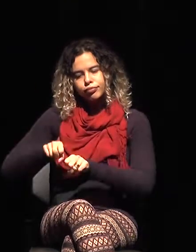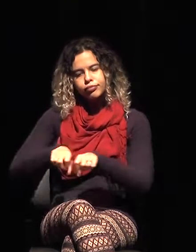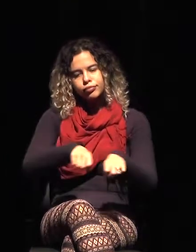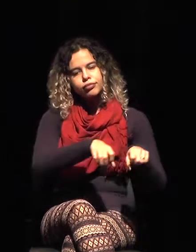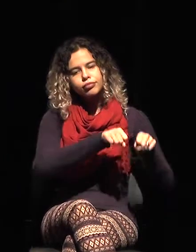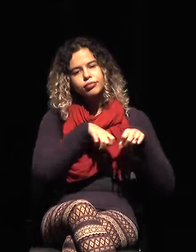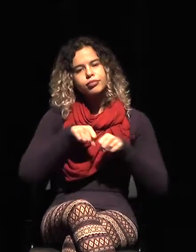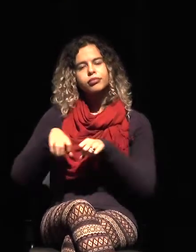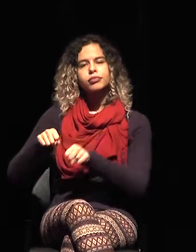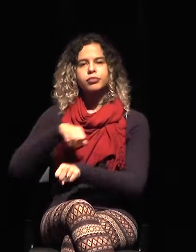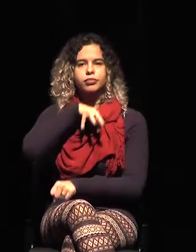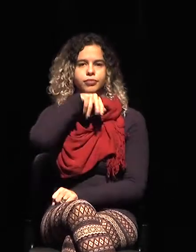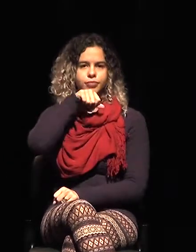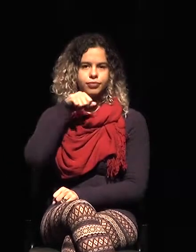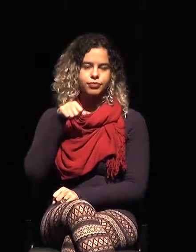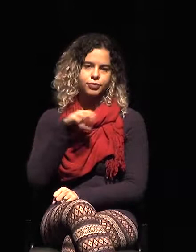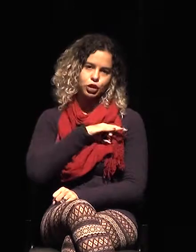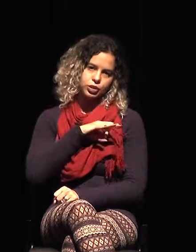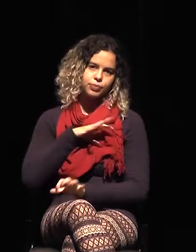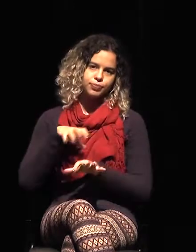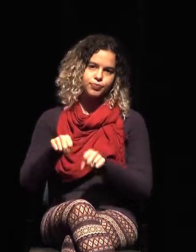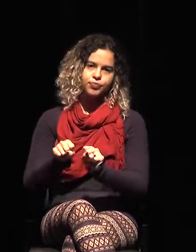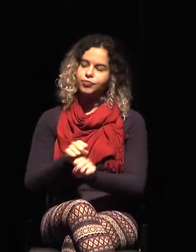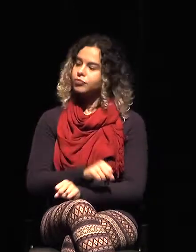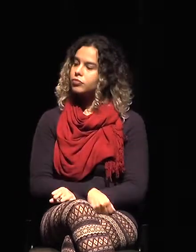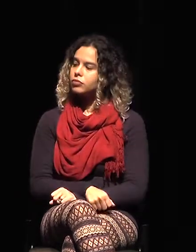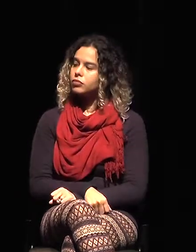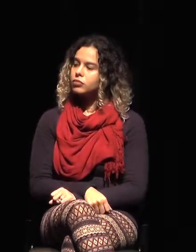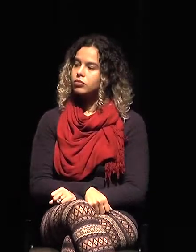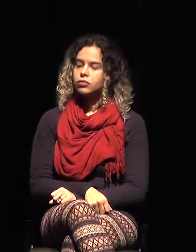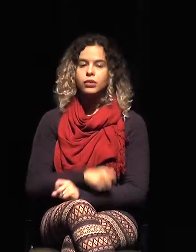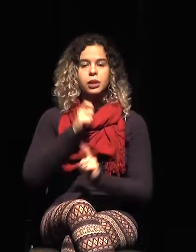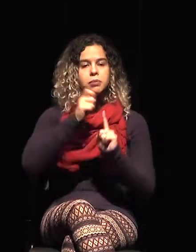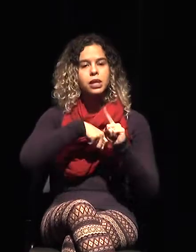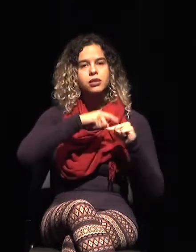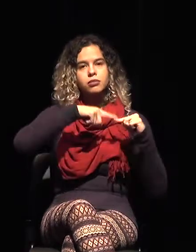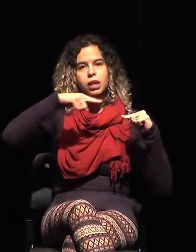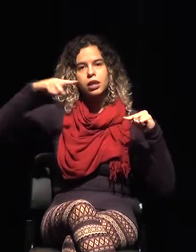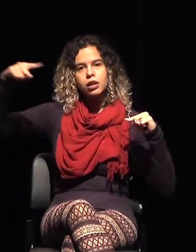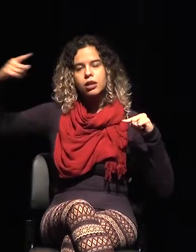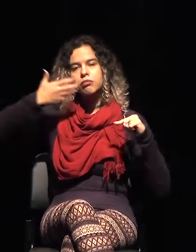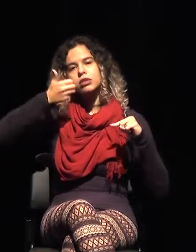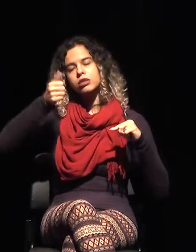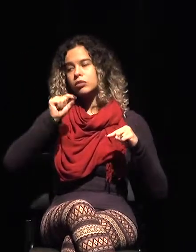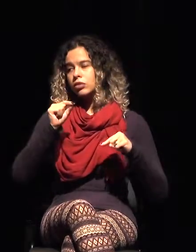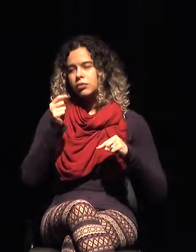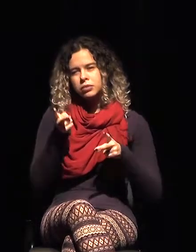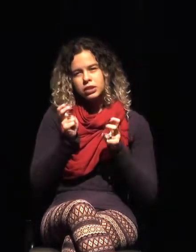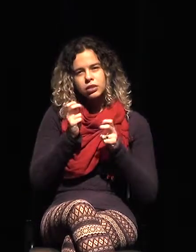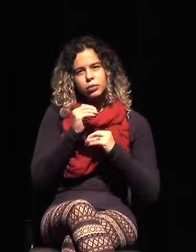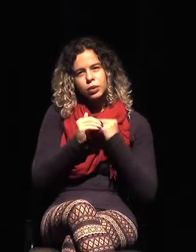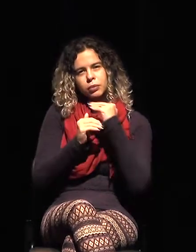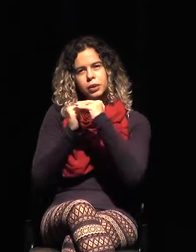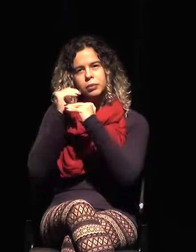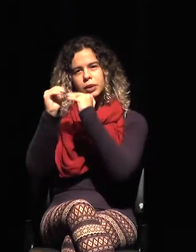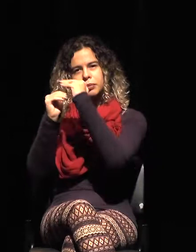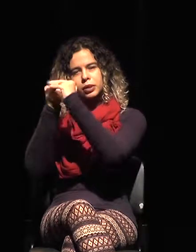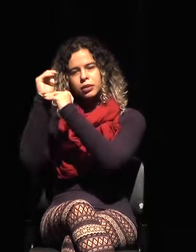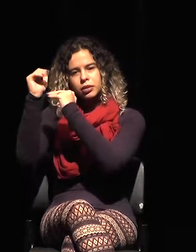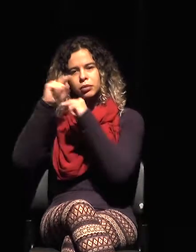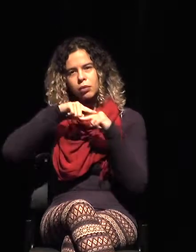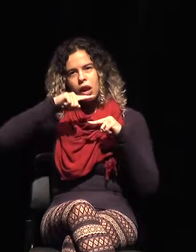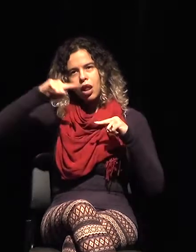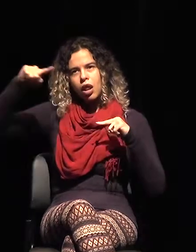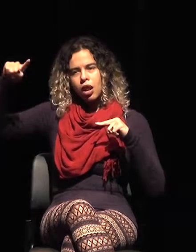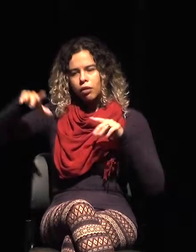ingresos, después aquí entonces vean que cada vez estamos subiendo más y aprendiendo más. Esto